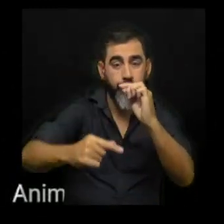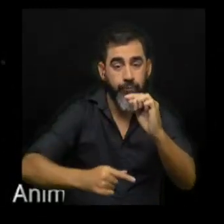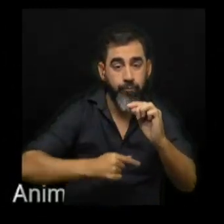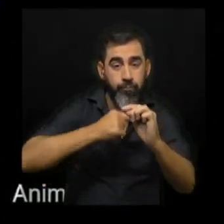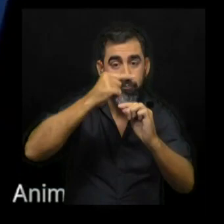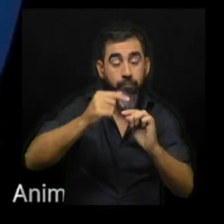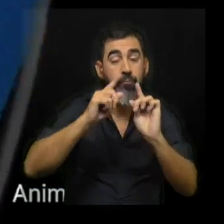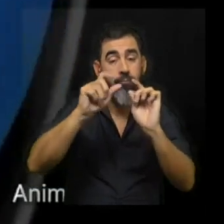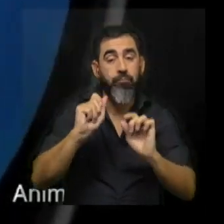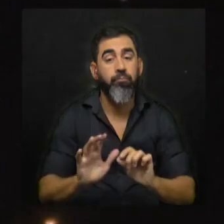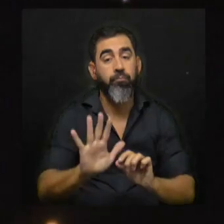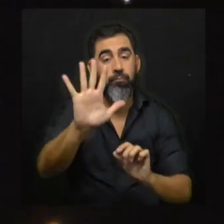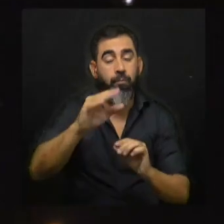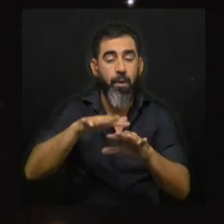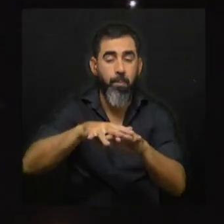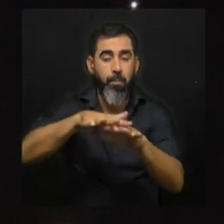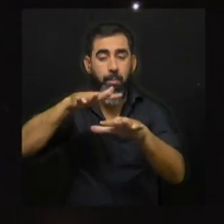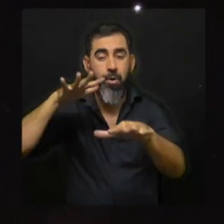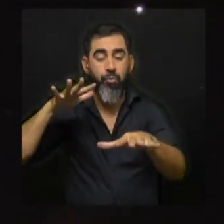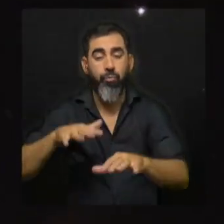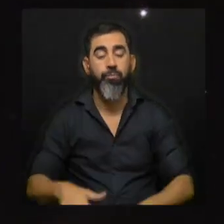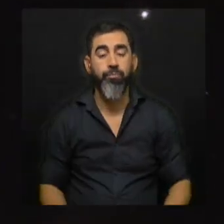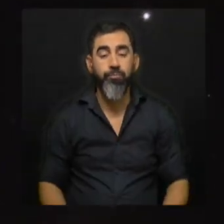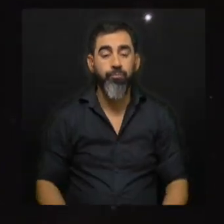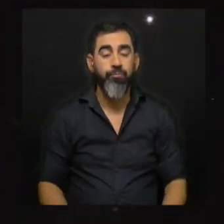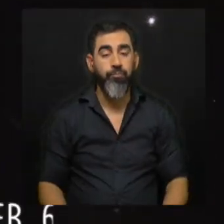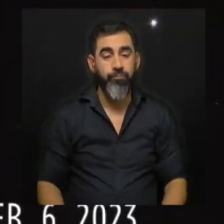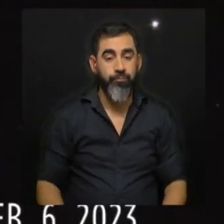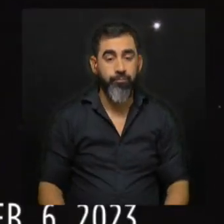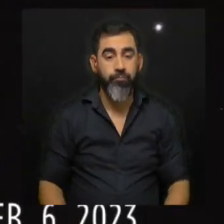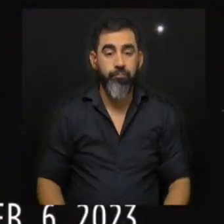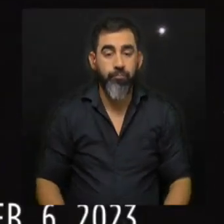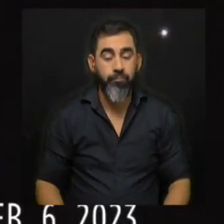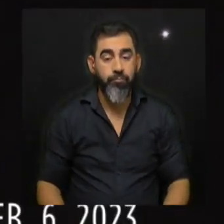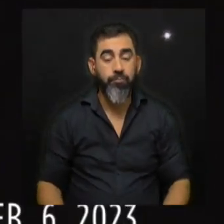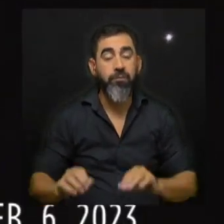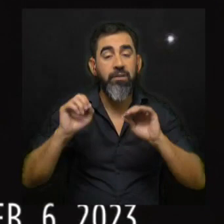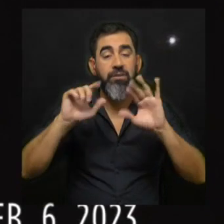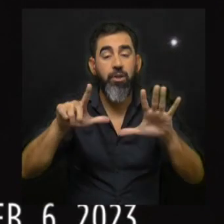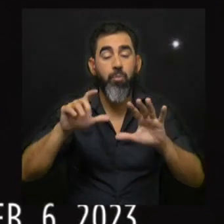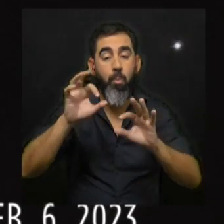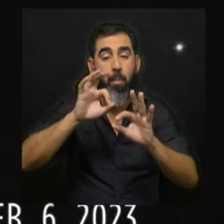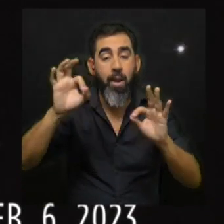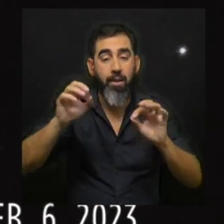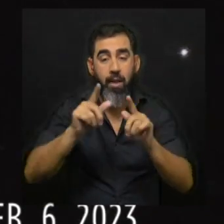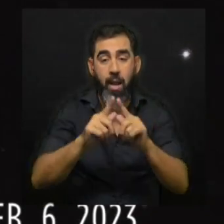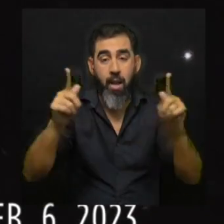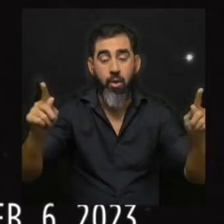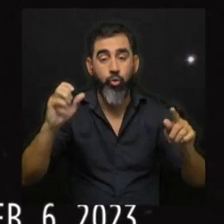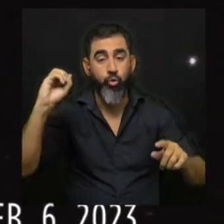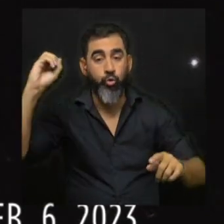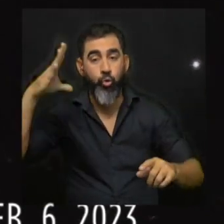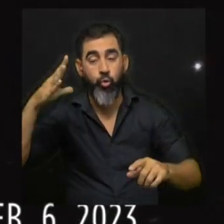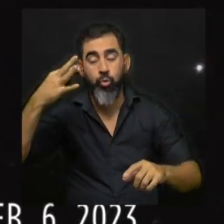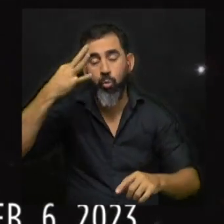así como características brillantes en la atmósfera del planeta. El séptimo planeta desde el Sol, Urano, es